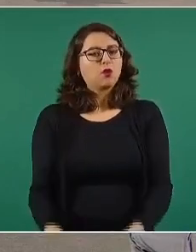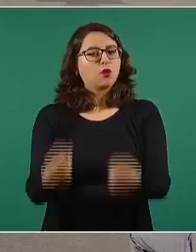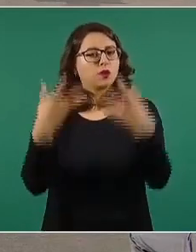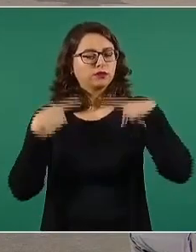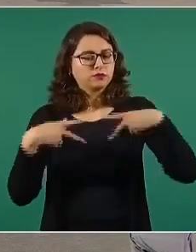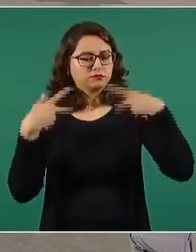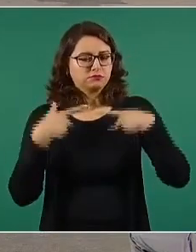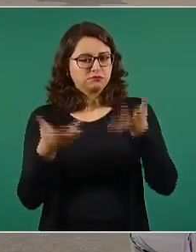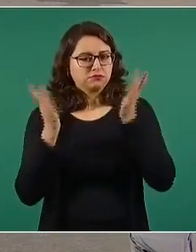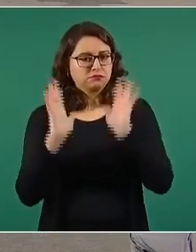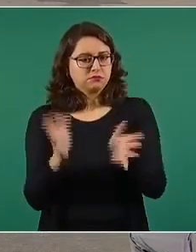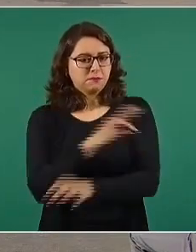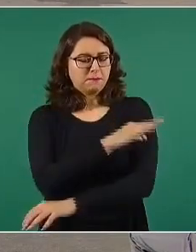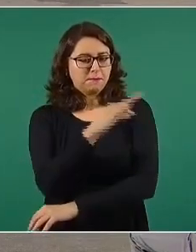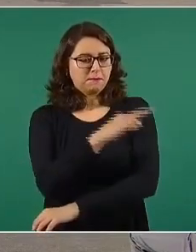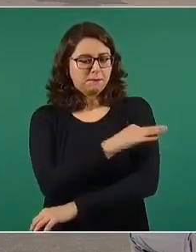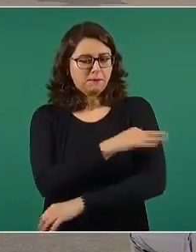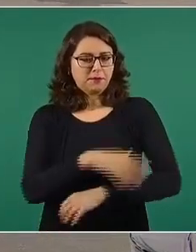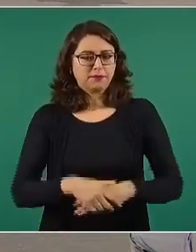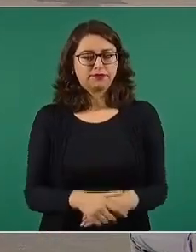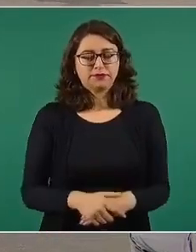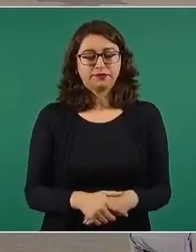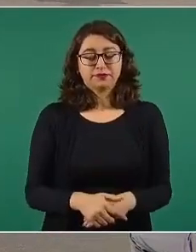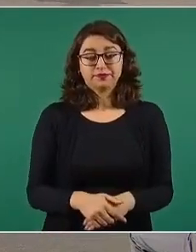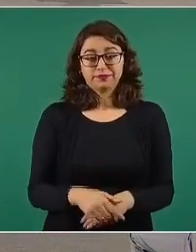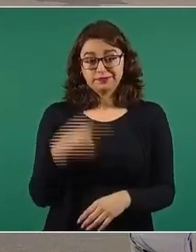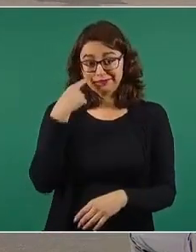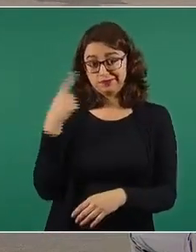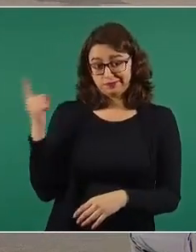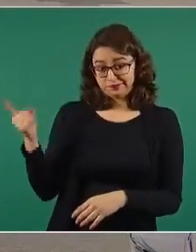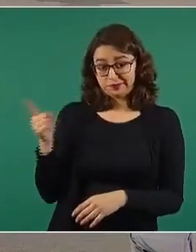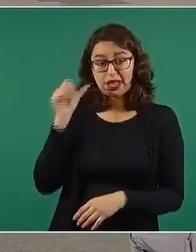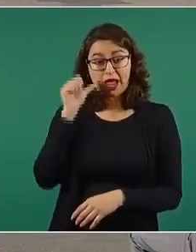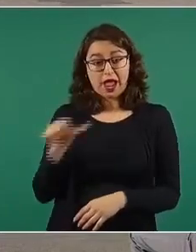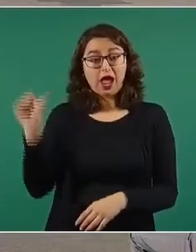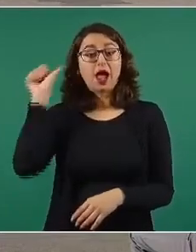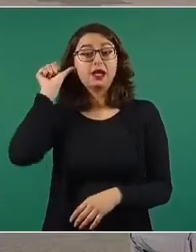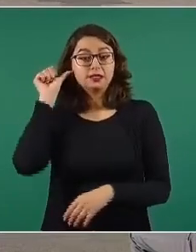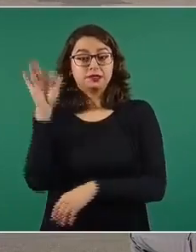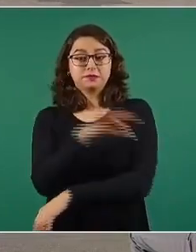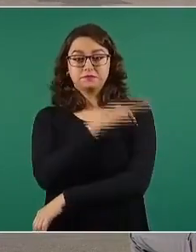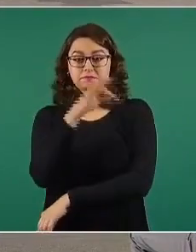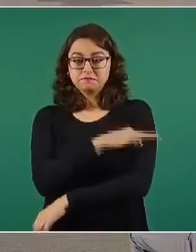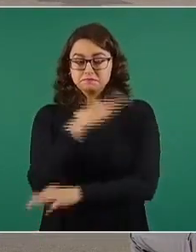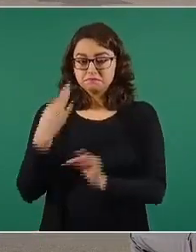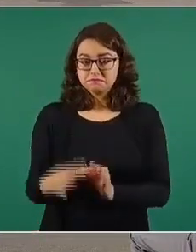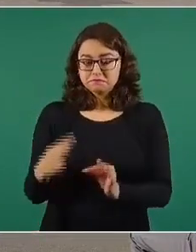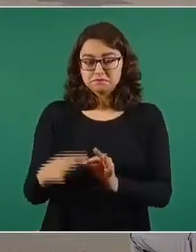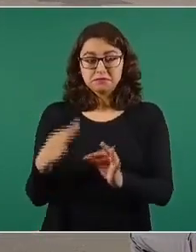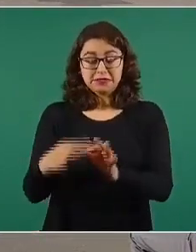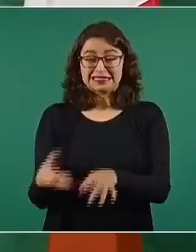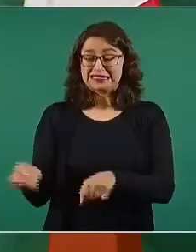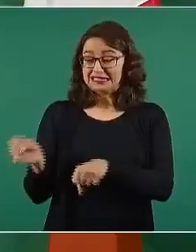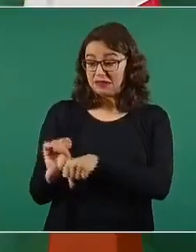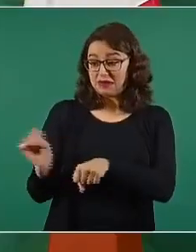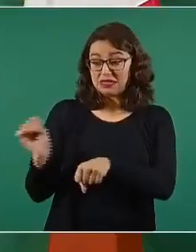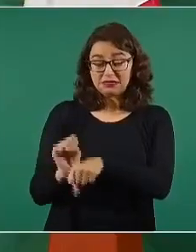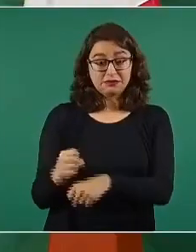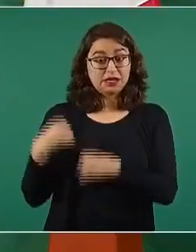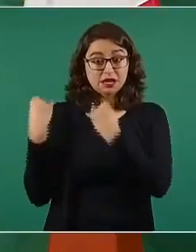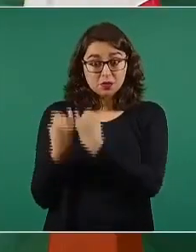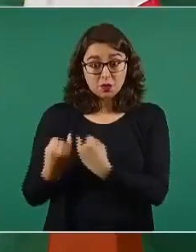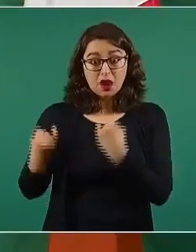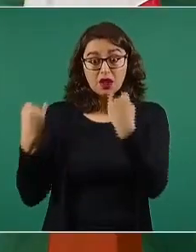Entonces, si continuamos con el mismo promedio de vacunación